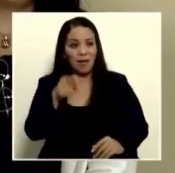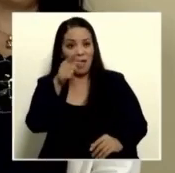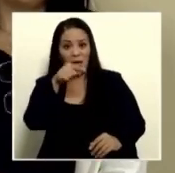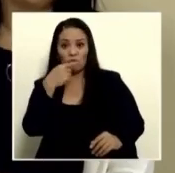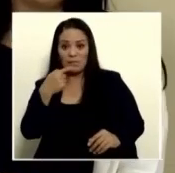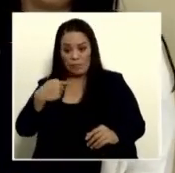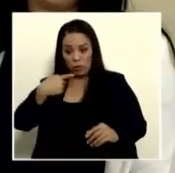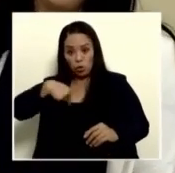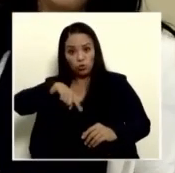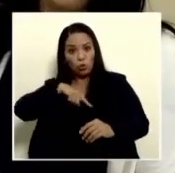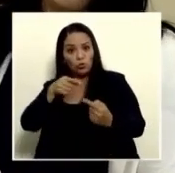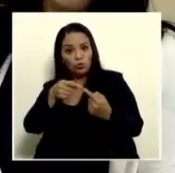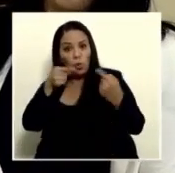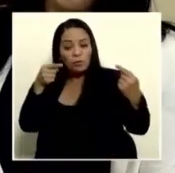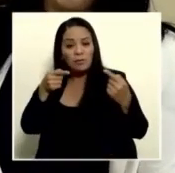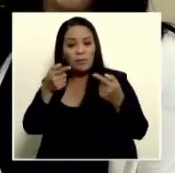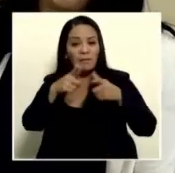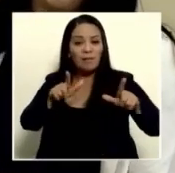prensa